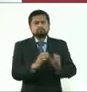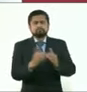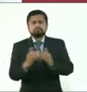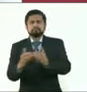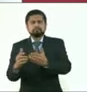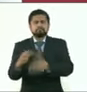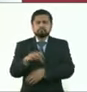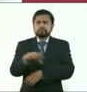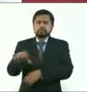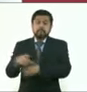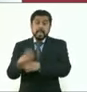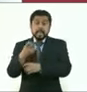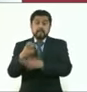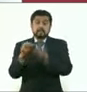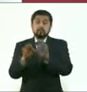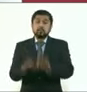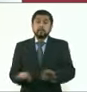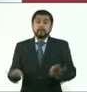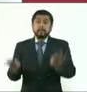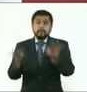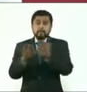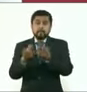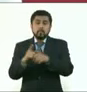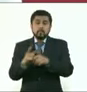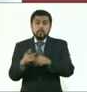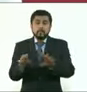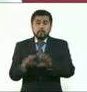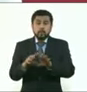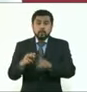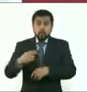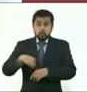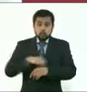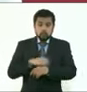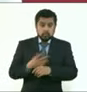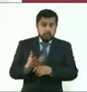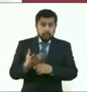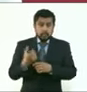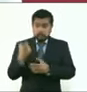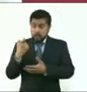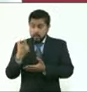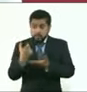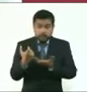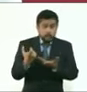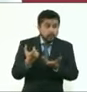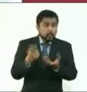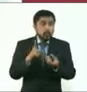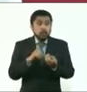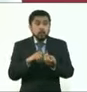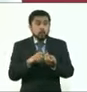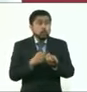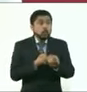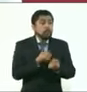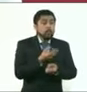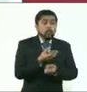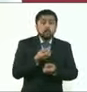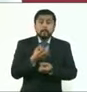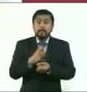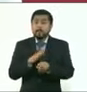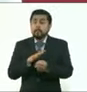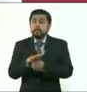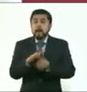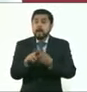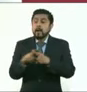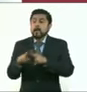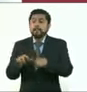importante que se distribuya adecuadamente los recursos, tanto humanos como los recursos económicos en las